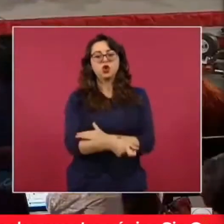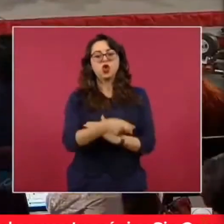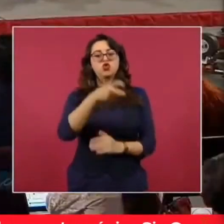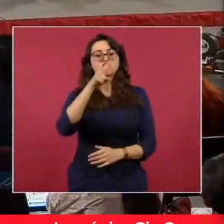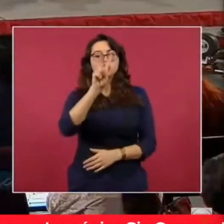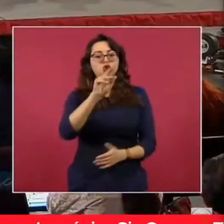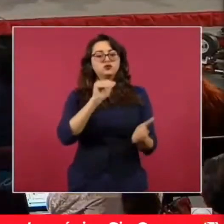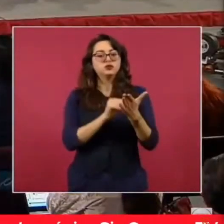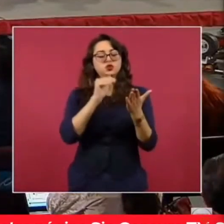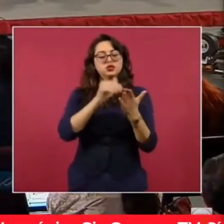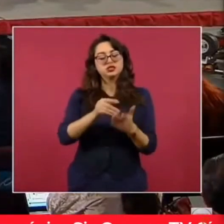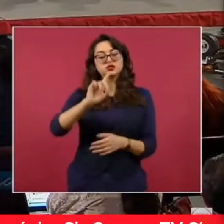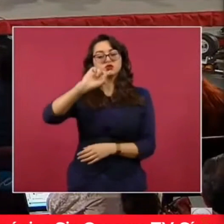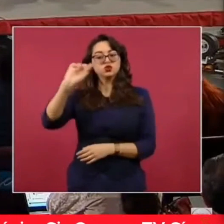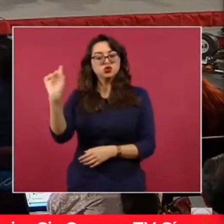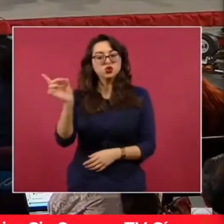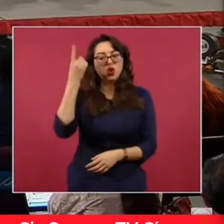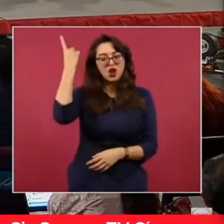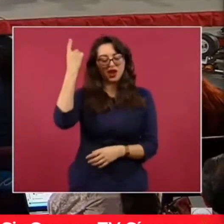a 2024.